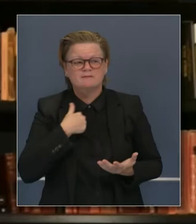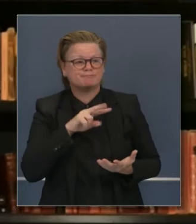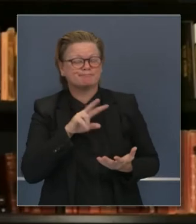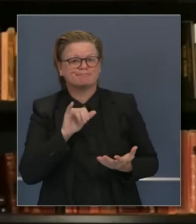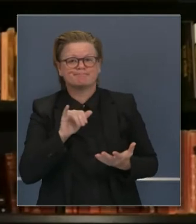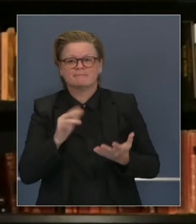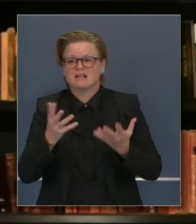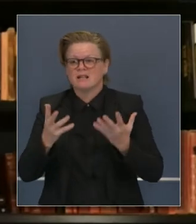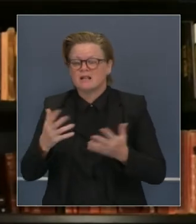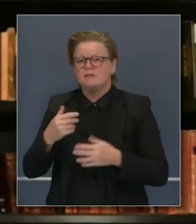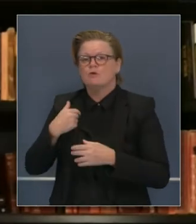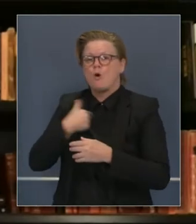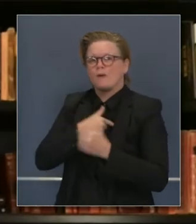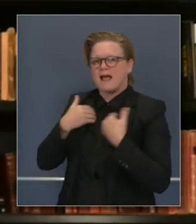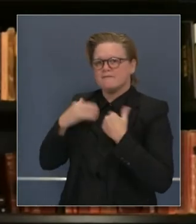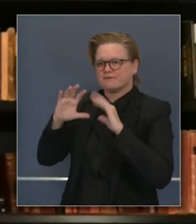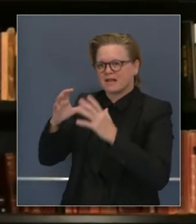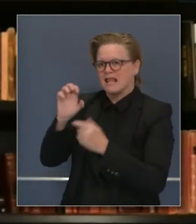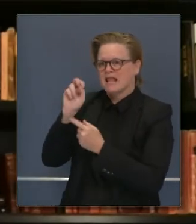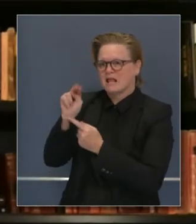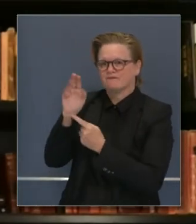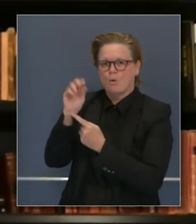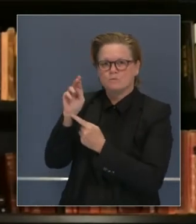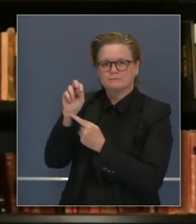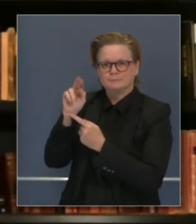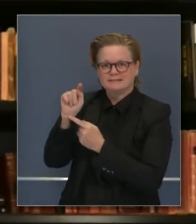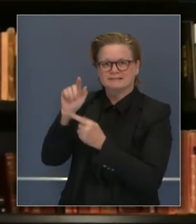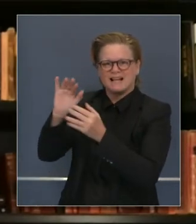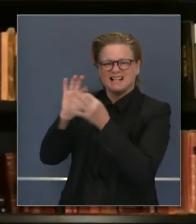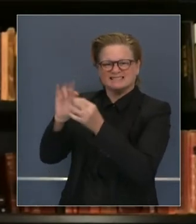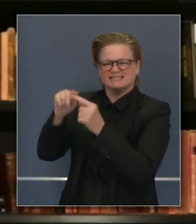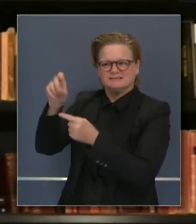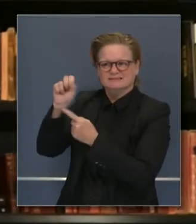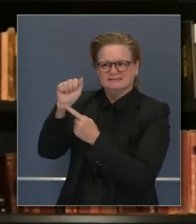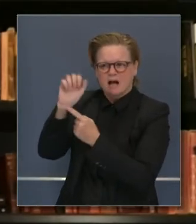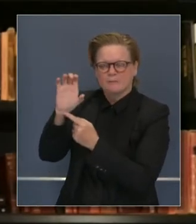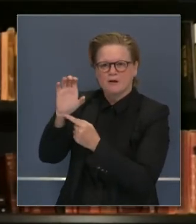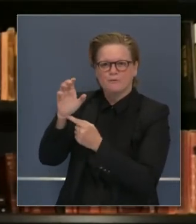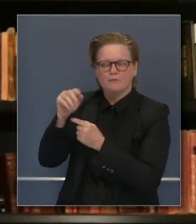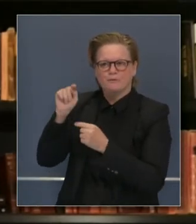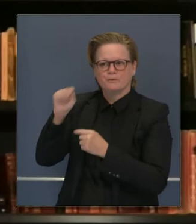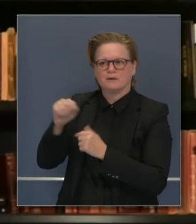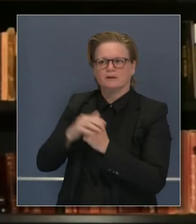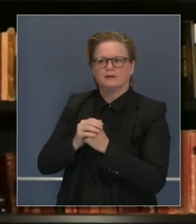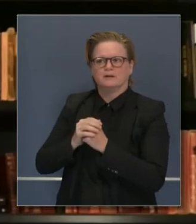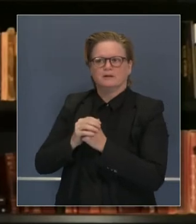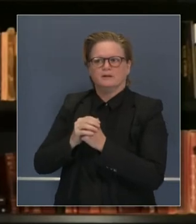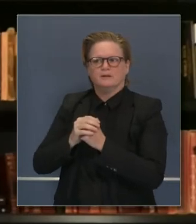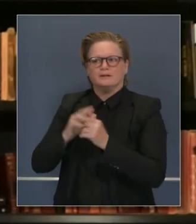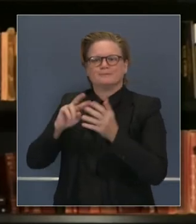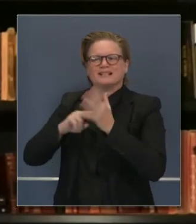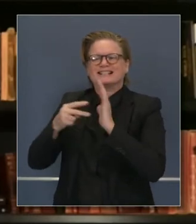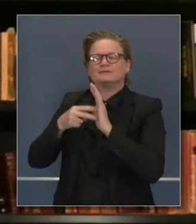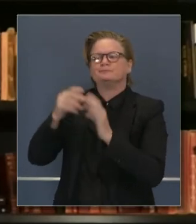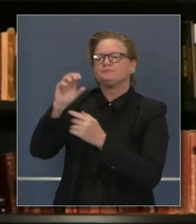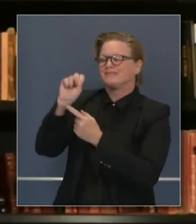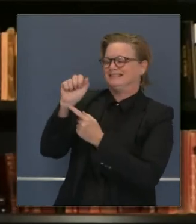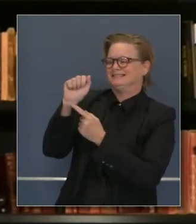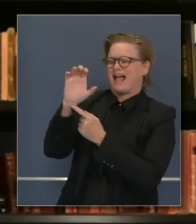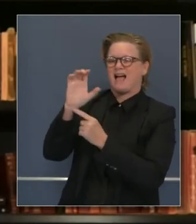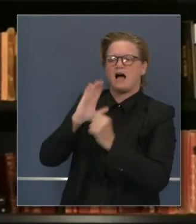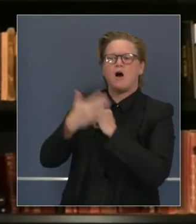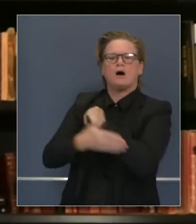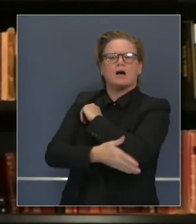debo señalar que hemos estado trabajando con CISAC y la Liga de Ciudades. Si no saben lo que es eso, son los